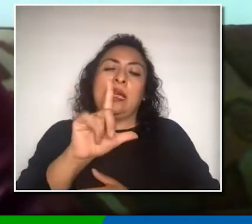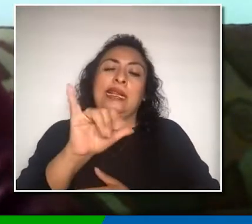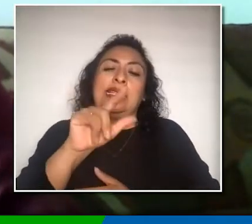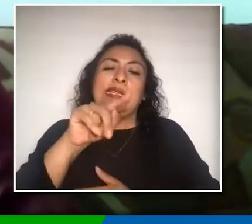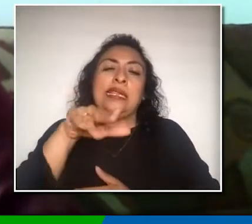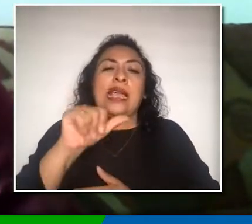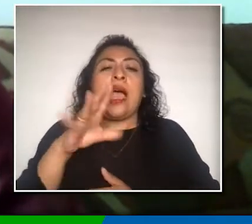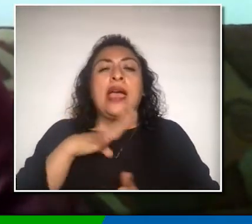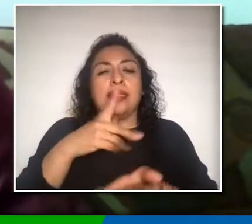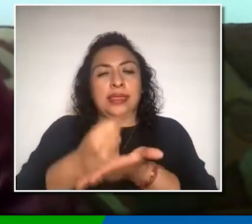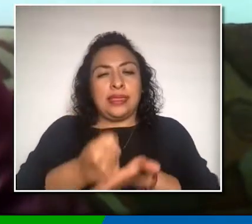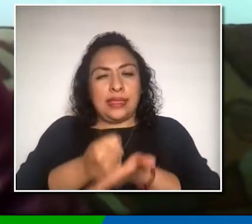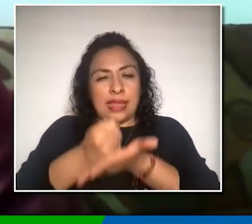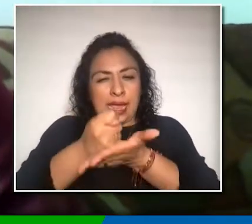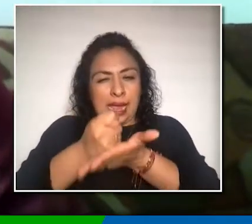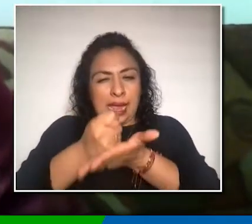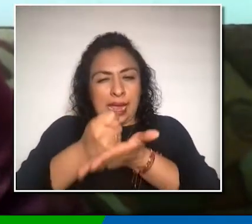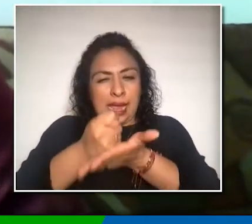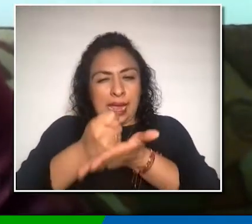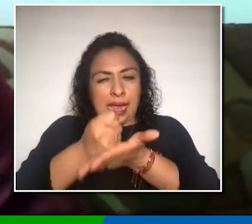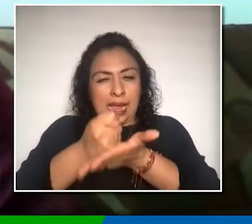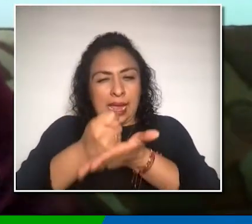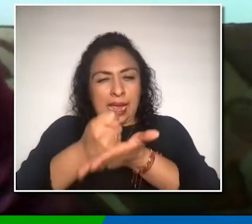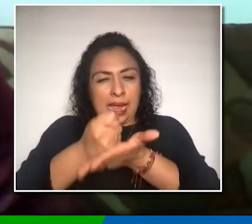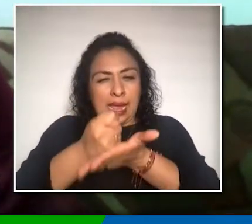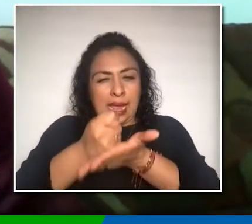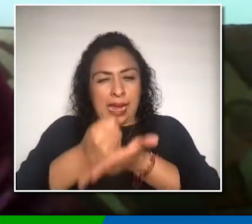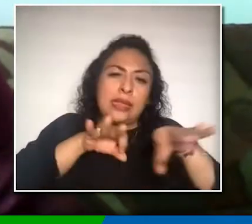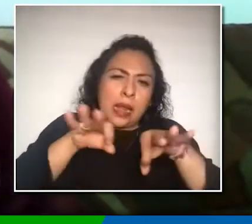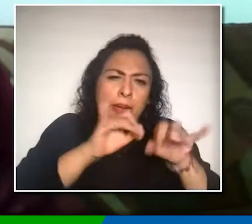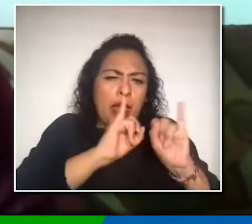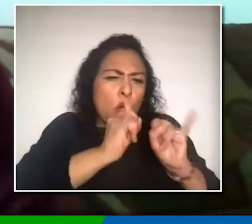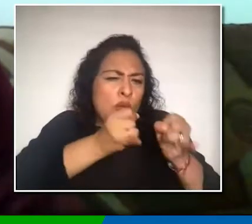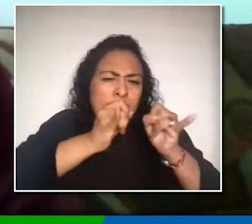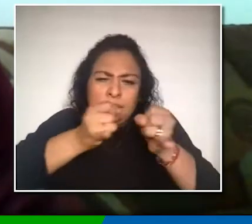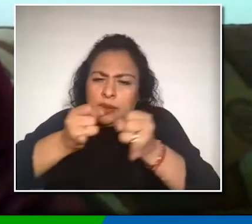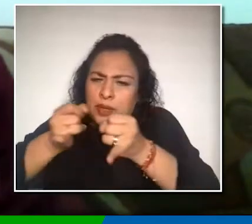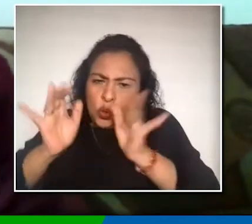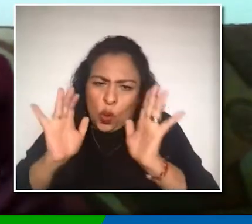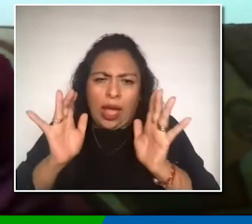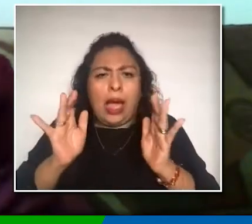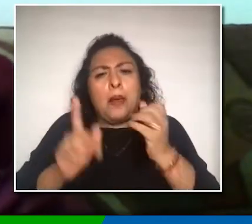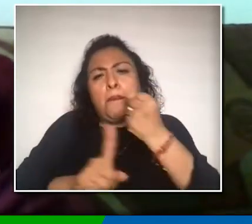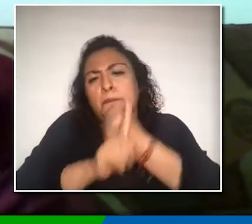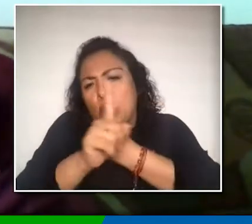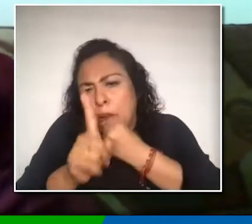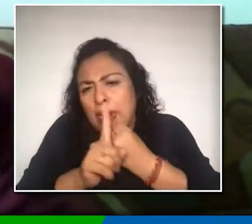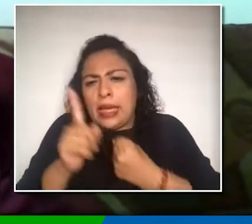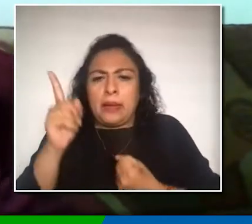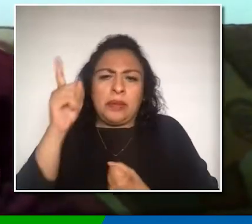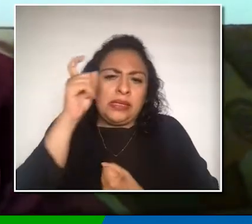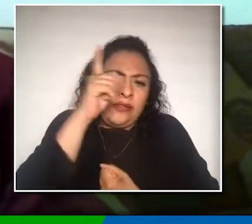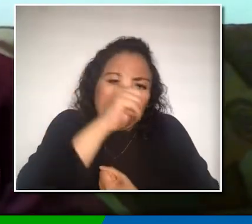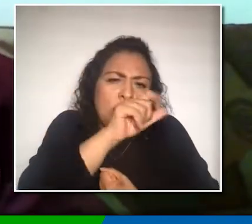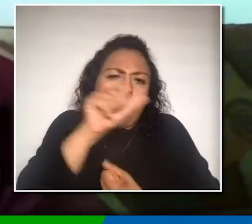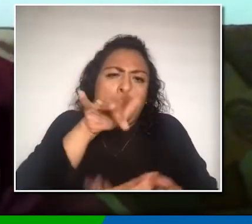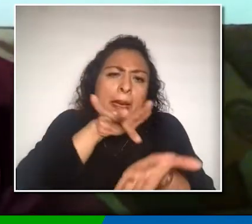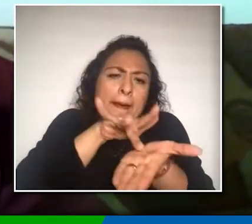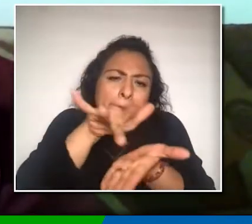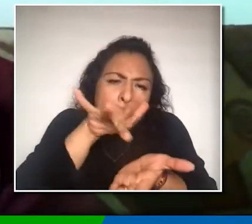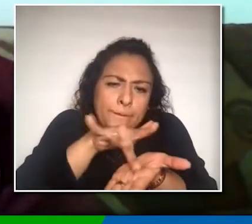especializadas, enfocadas a trabajar de manera individualizada las dificultades específicas en apoyo